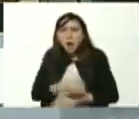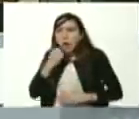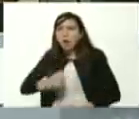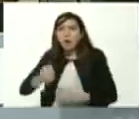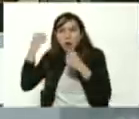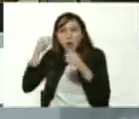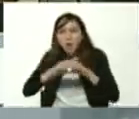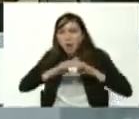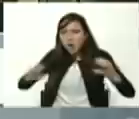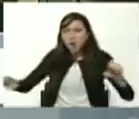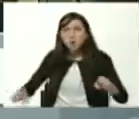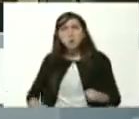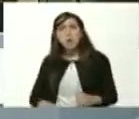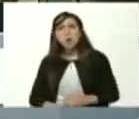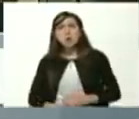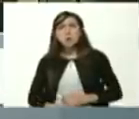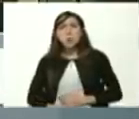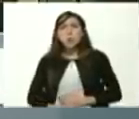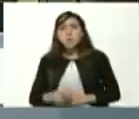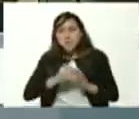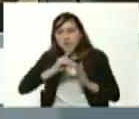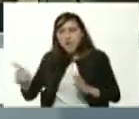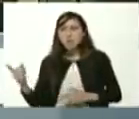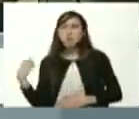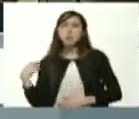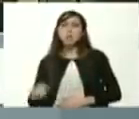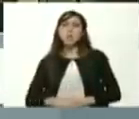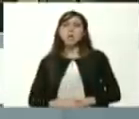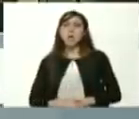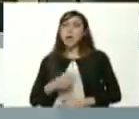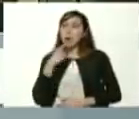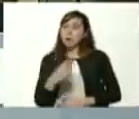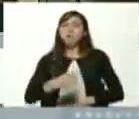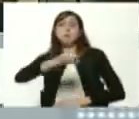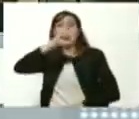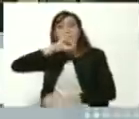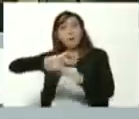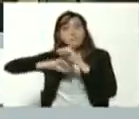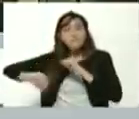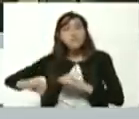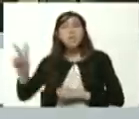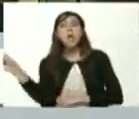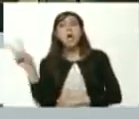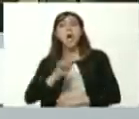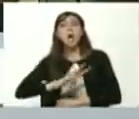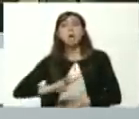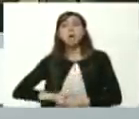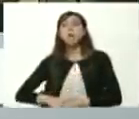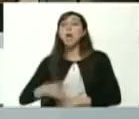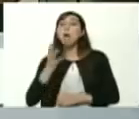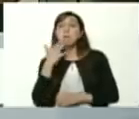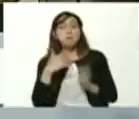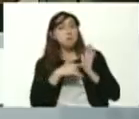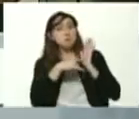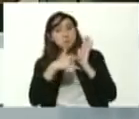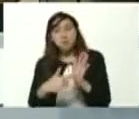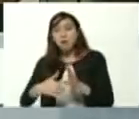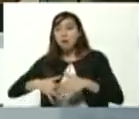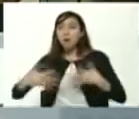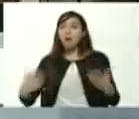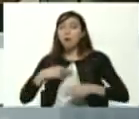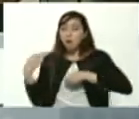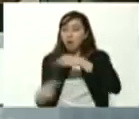derecho al estudio es donde uno dice hay que defender a Venezuela hay que defender la revolución